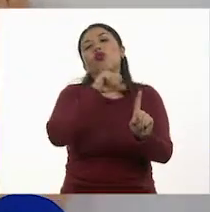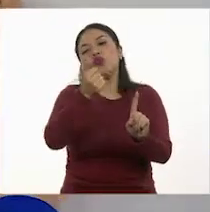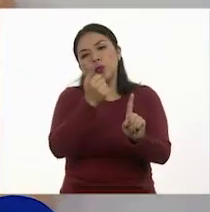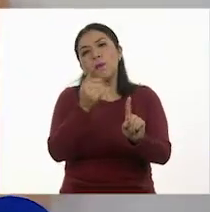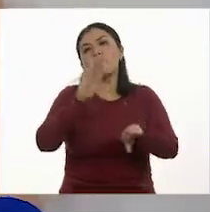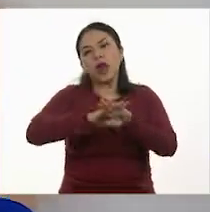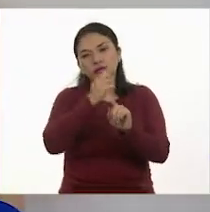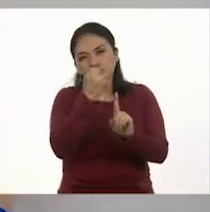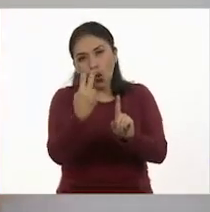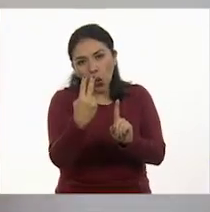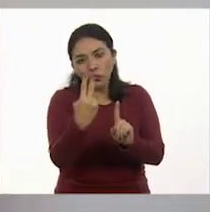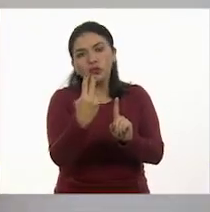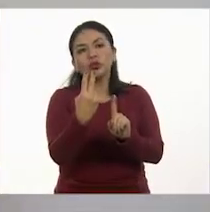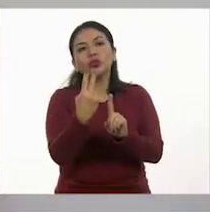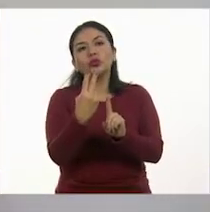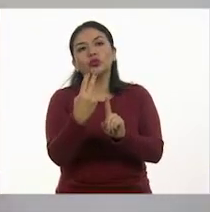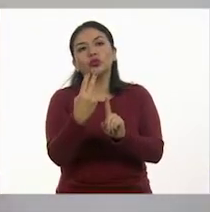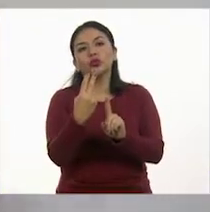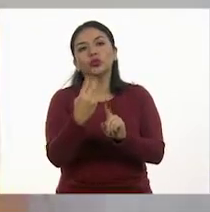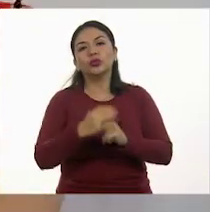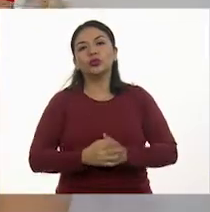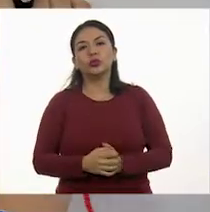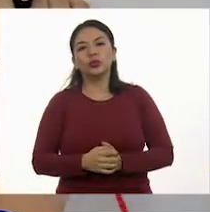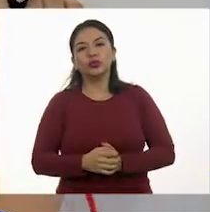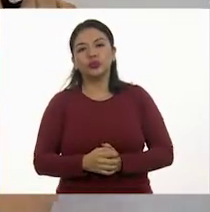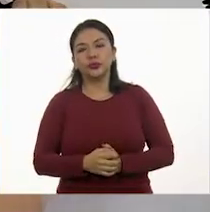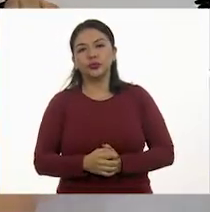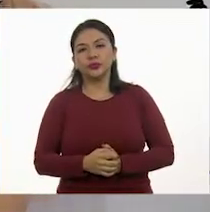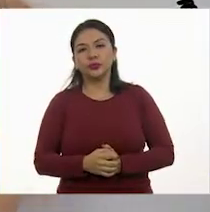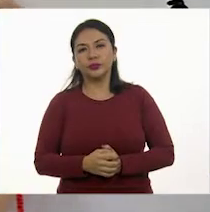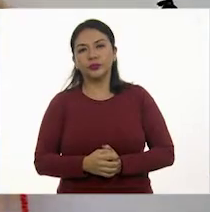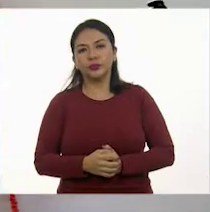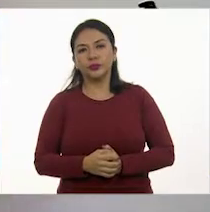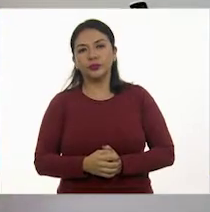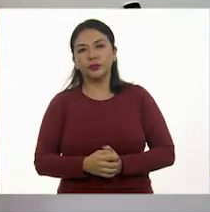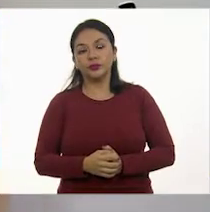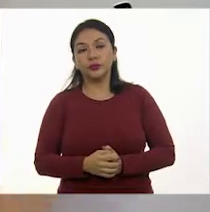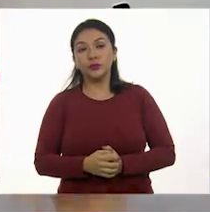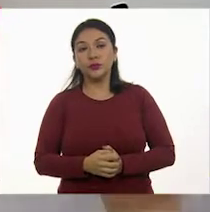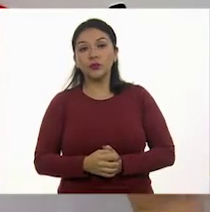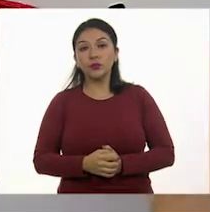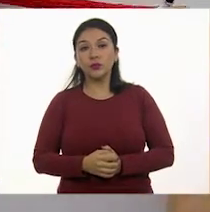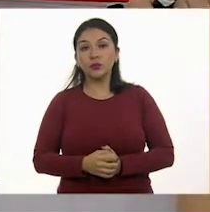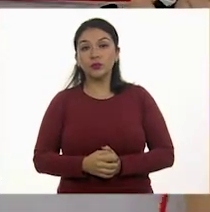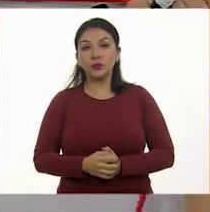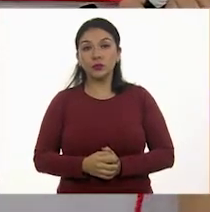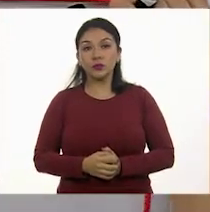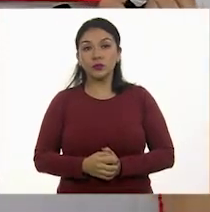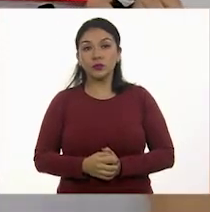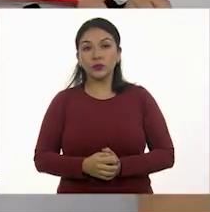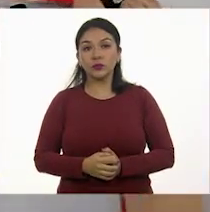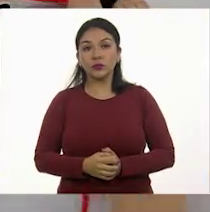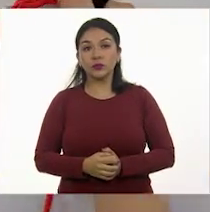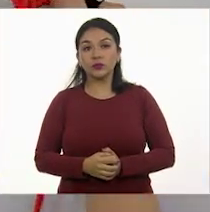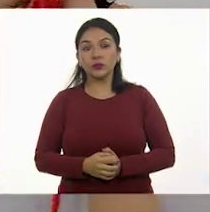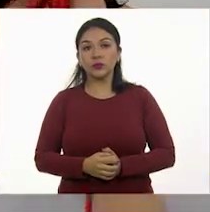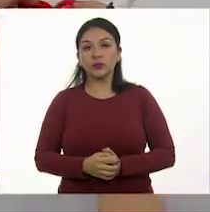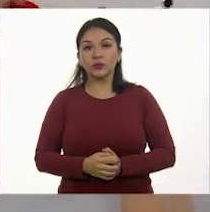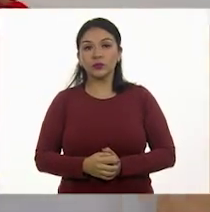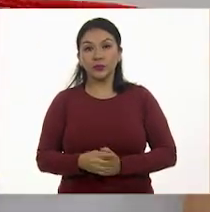dos, tres, cuatro.